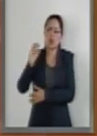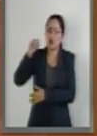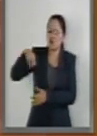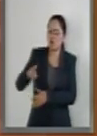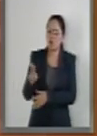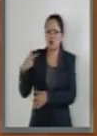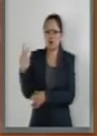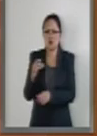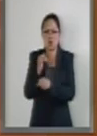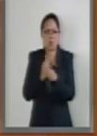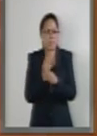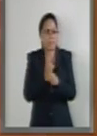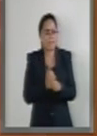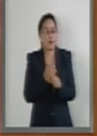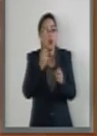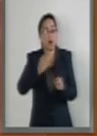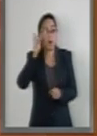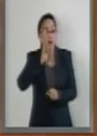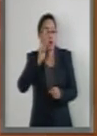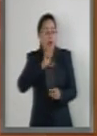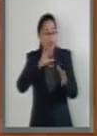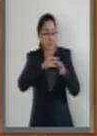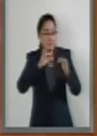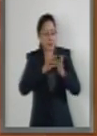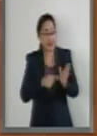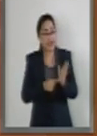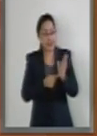Unidas Mujeres, relevando lo siguiente,